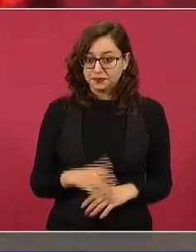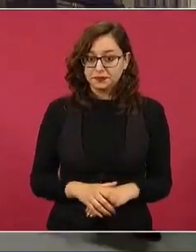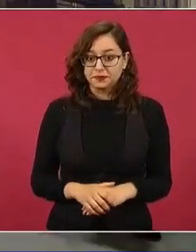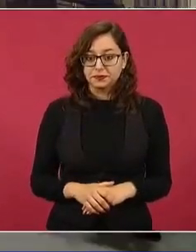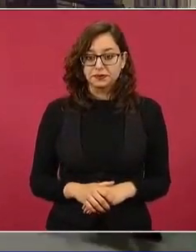Y finalmente…